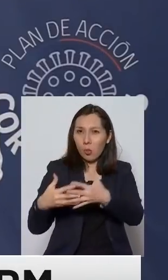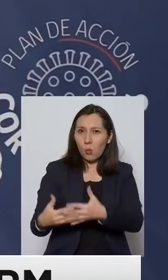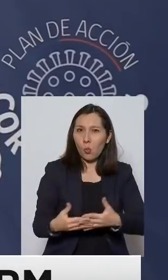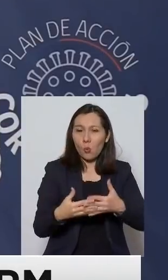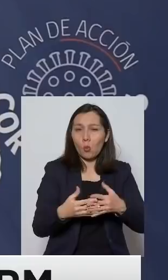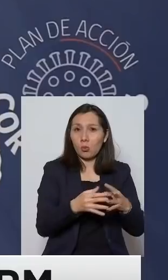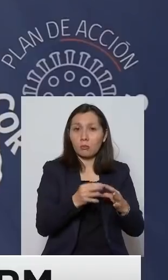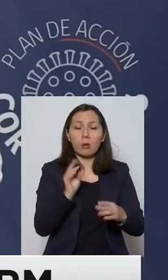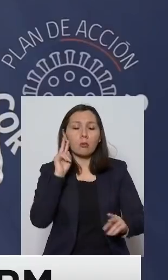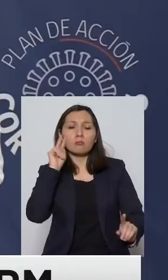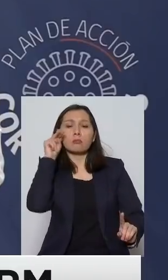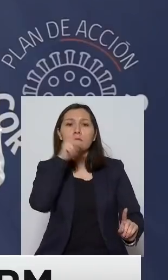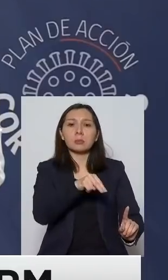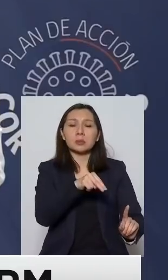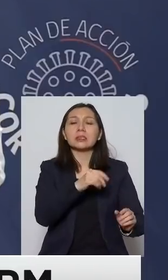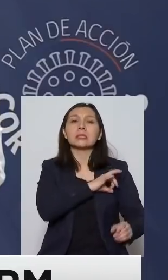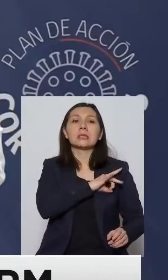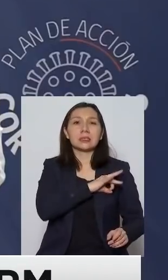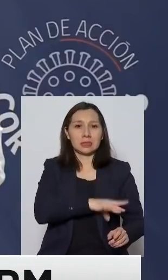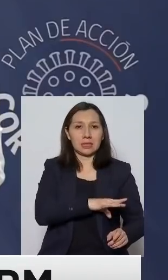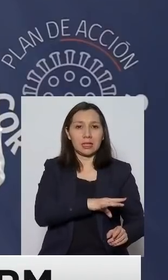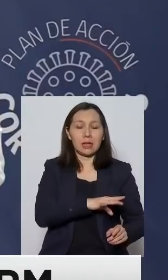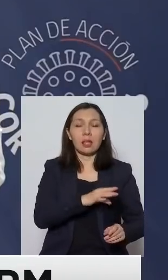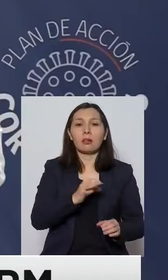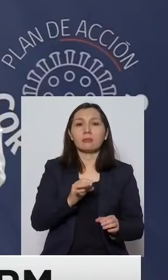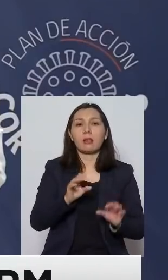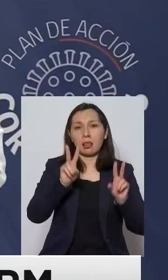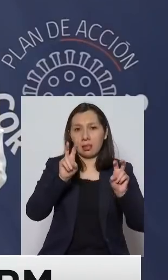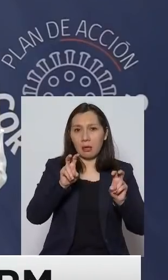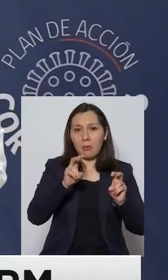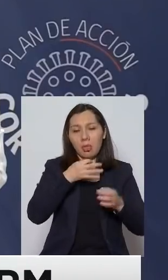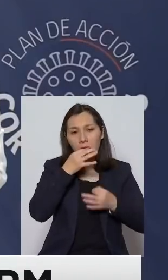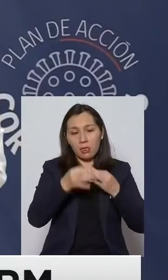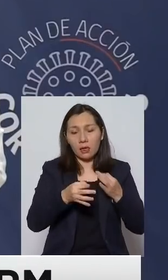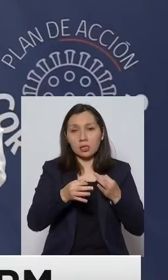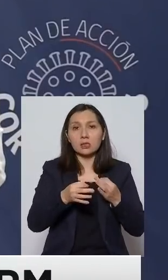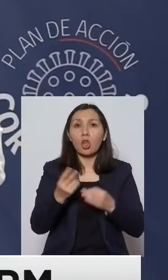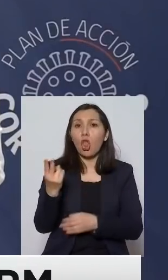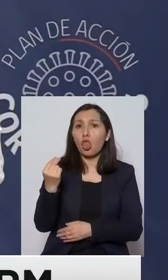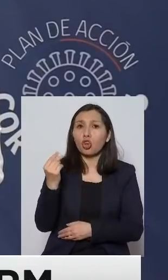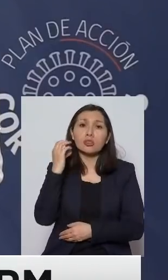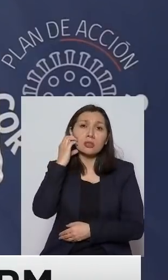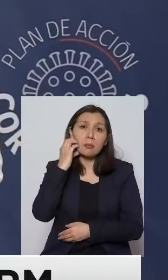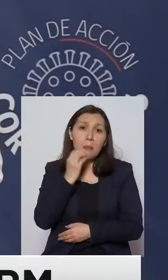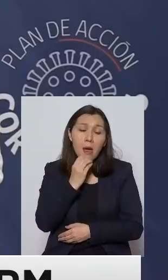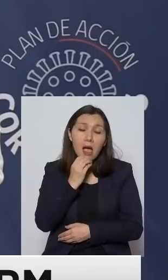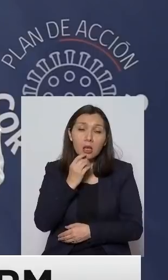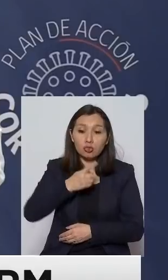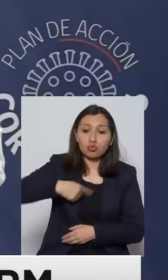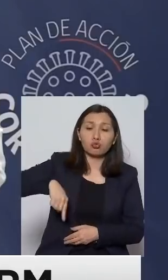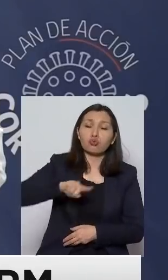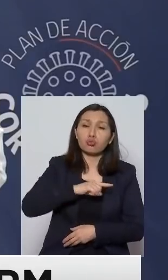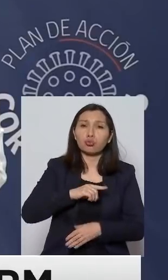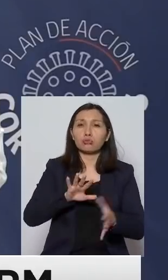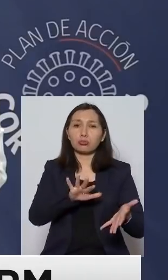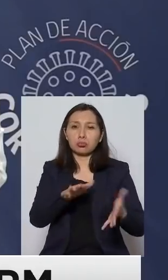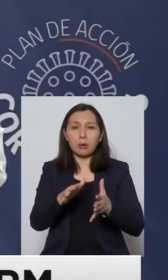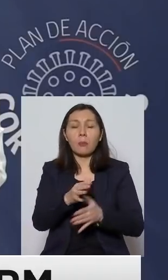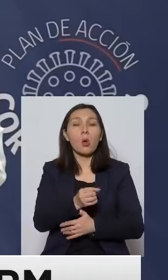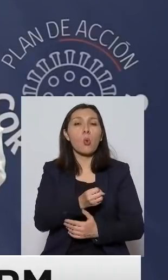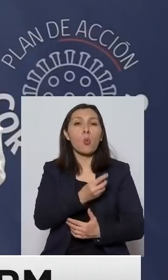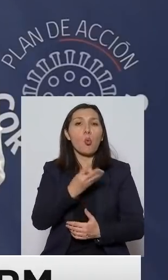que se refiere a Chile y que decía el 12 de mayo que nosotros íbamos a tener